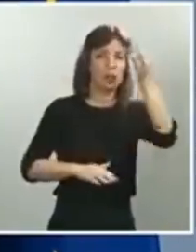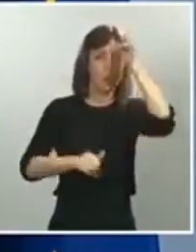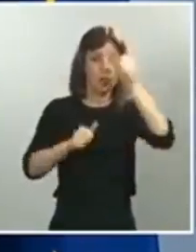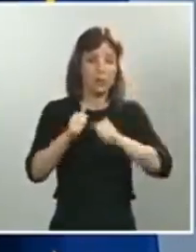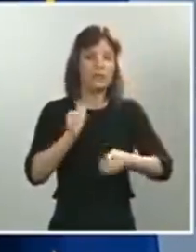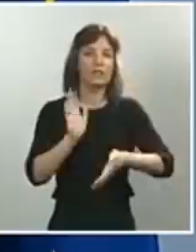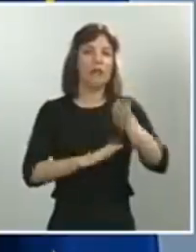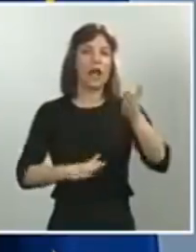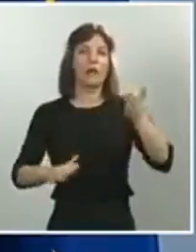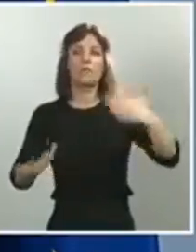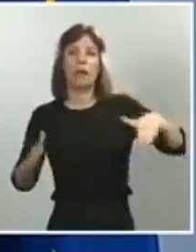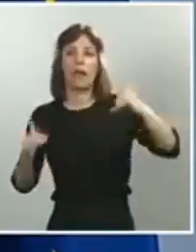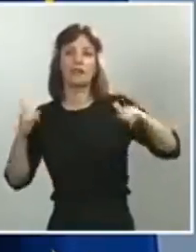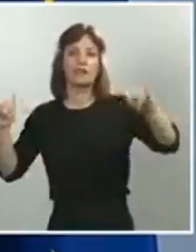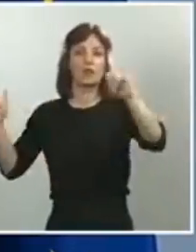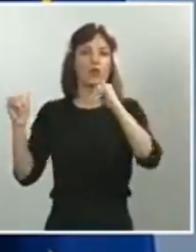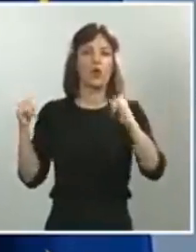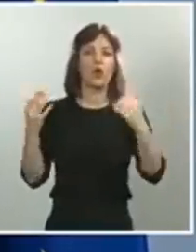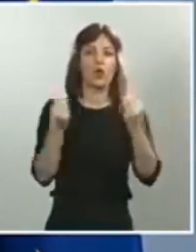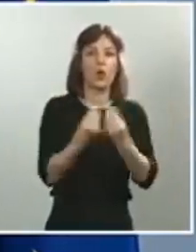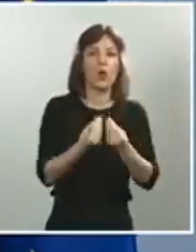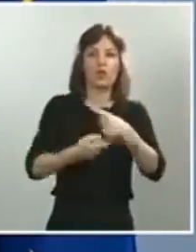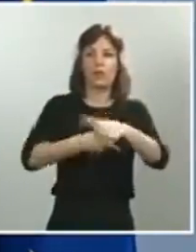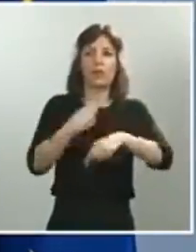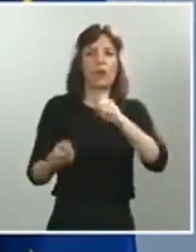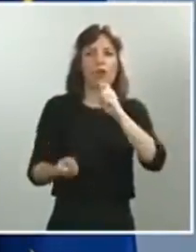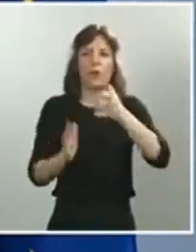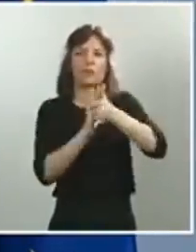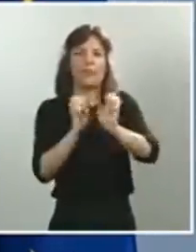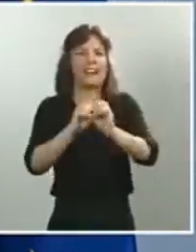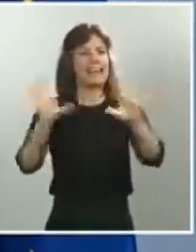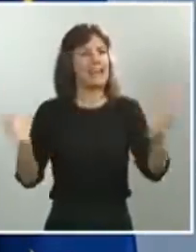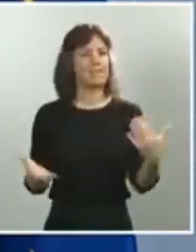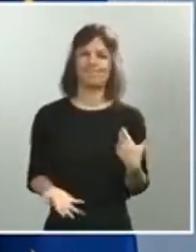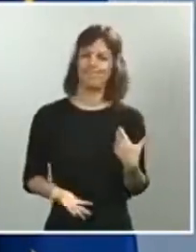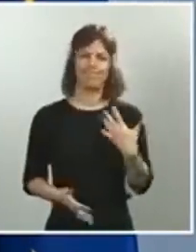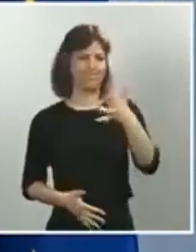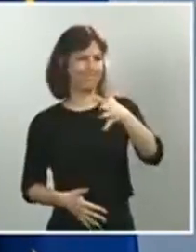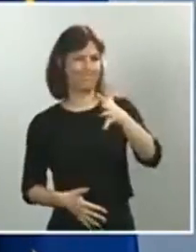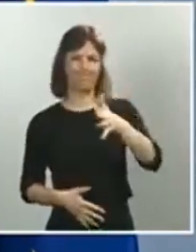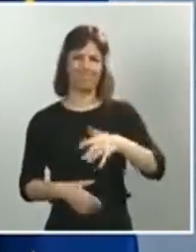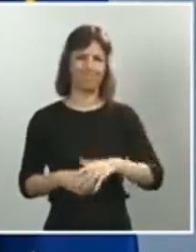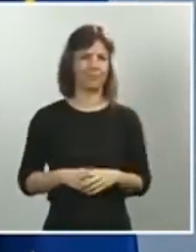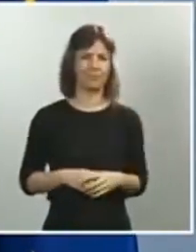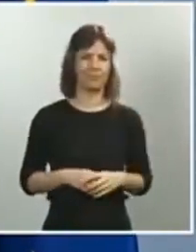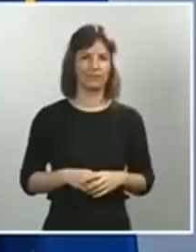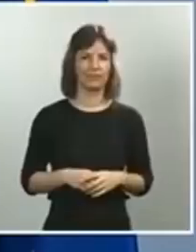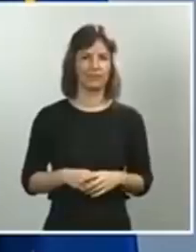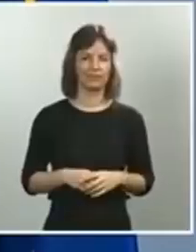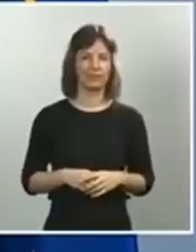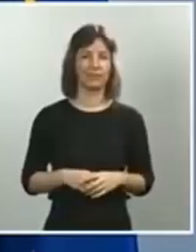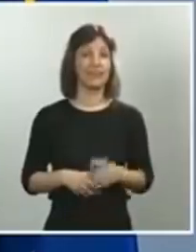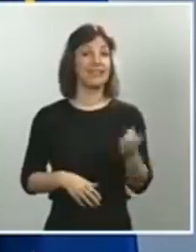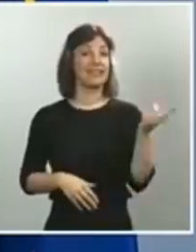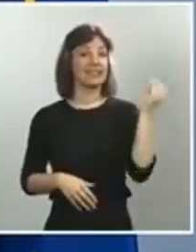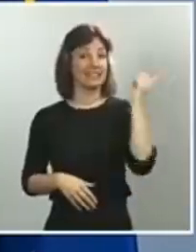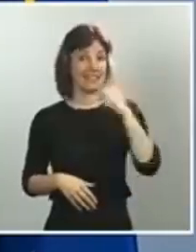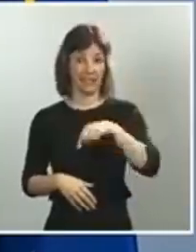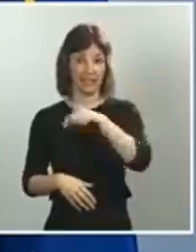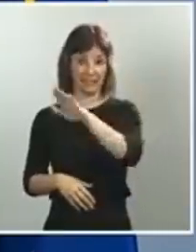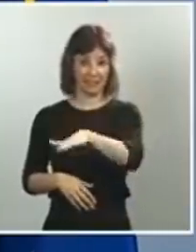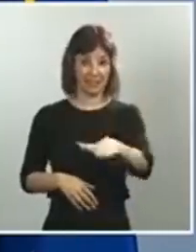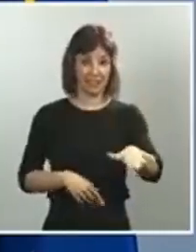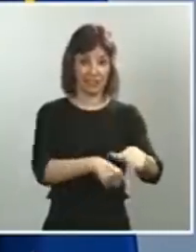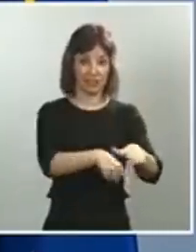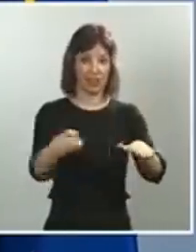dar paseos con vuestras familias. Sé que este confinamiento para vosotros y vosotras, para los niños y niñas,